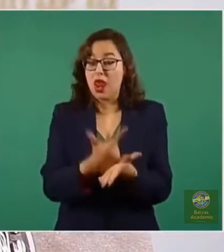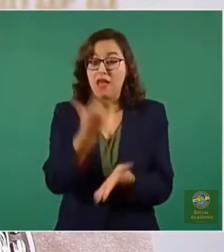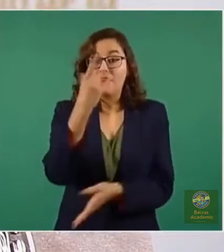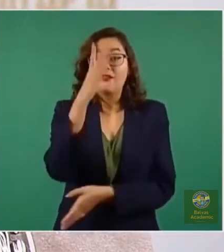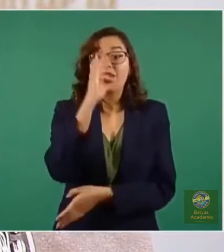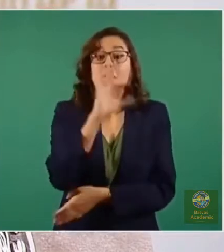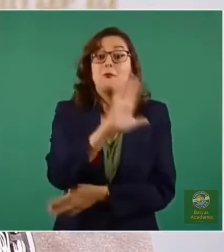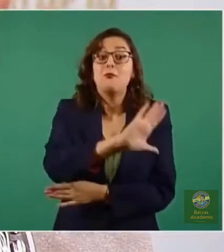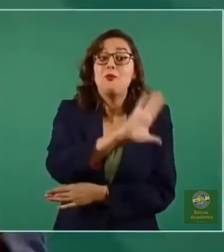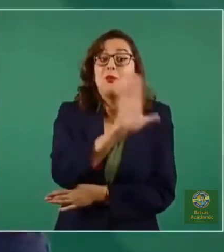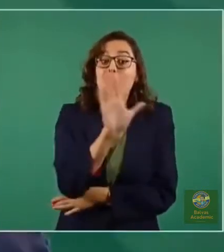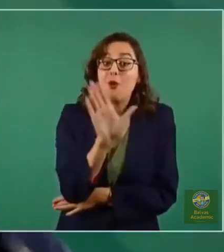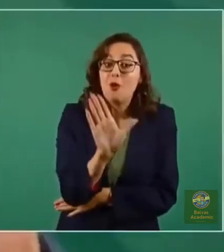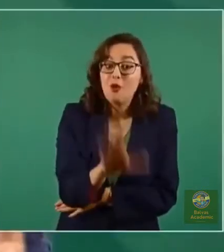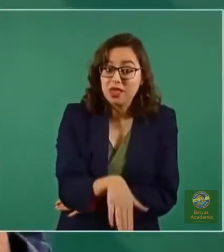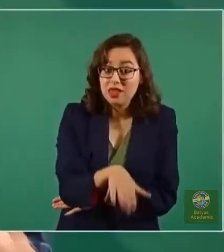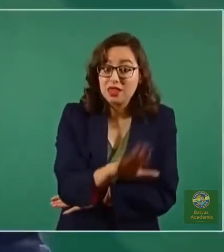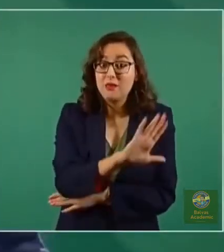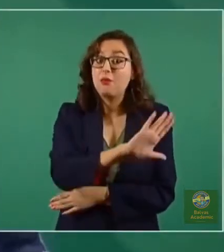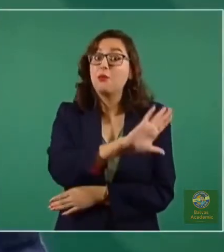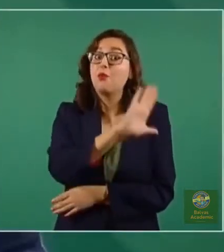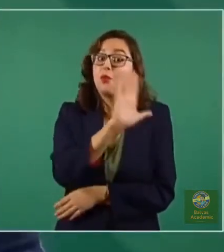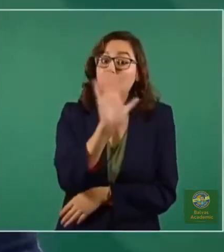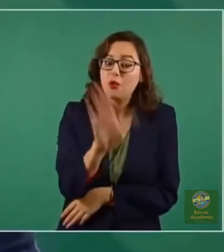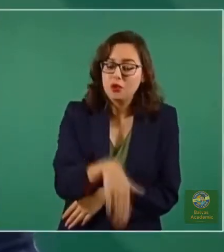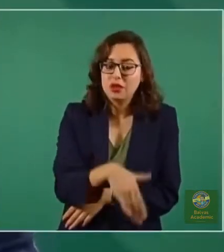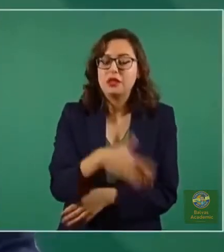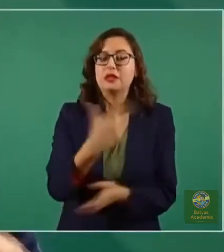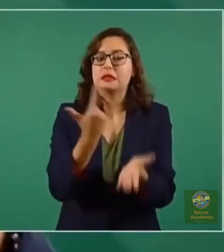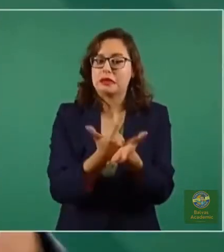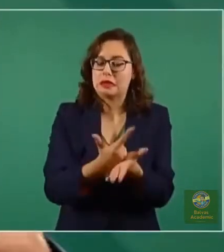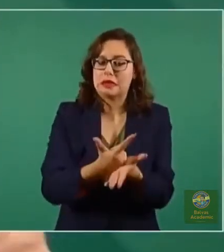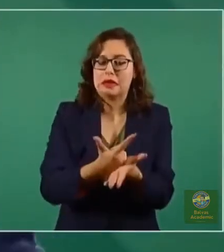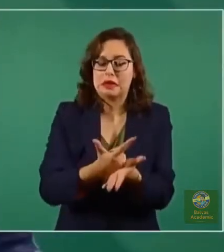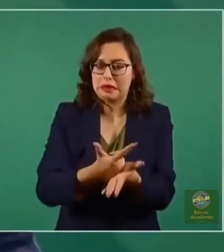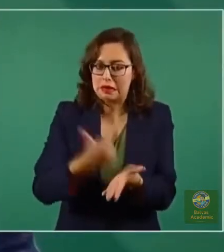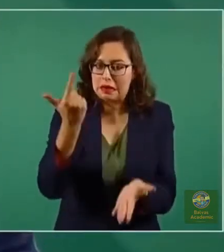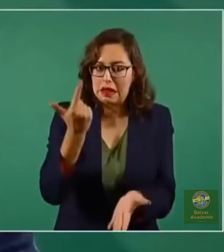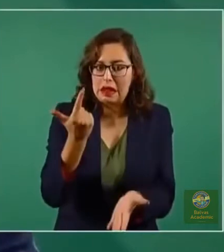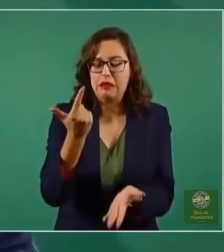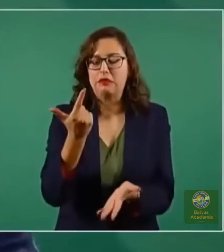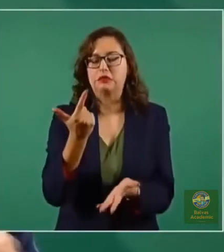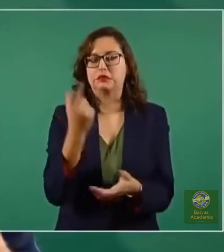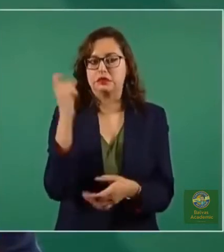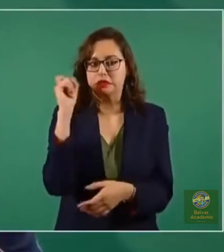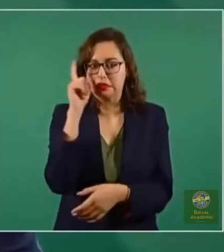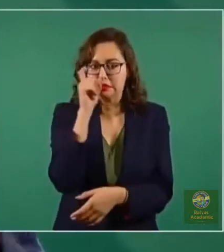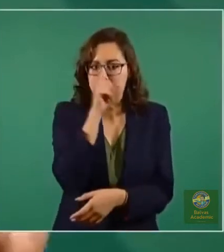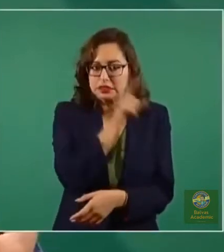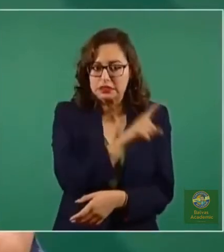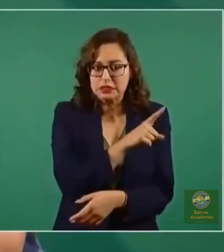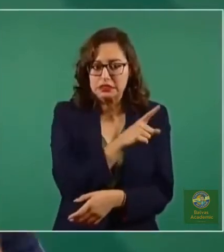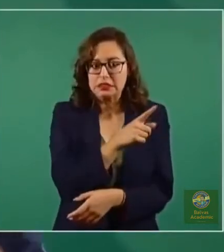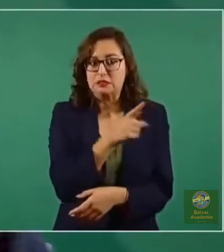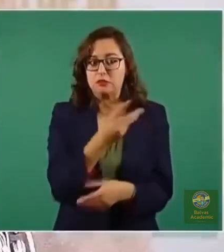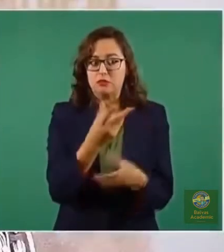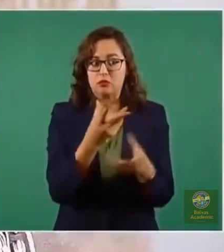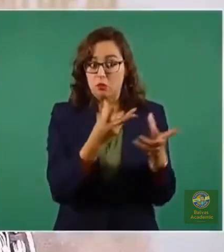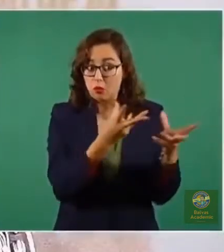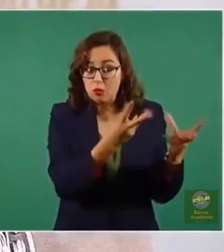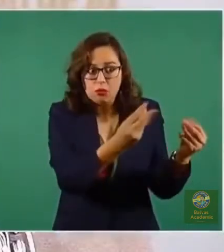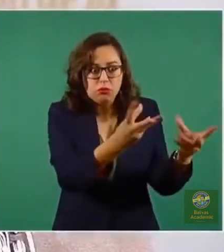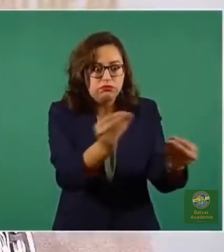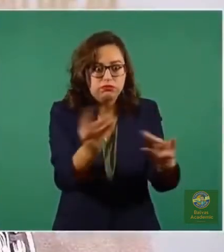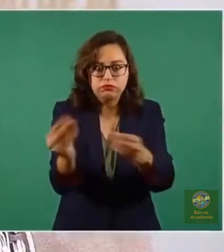desafortunados, mortalidad, enfermedad grave, enfermedad complicada, alto, un